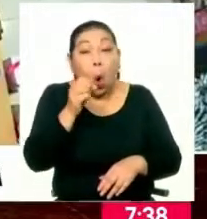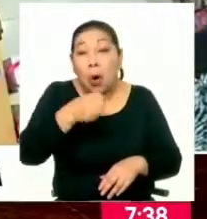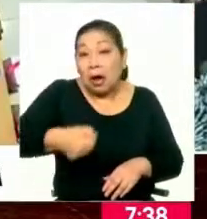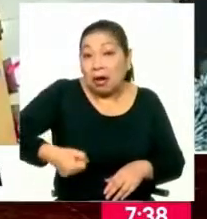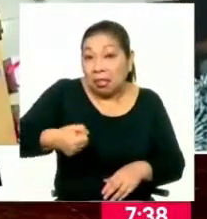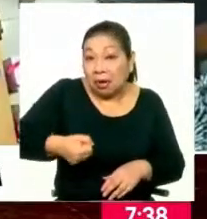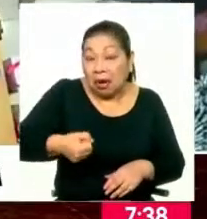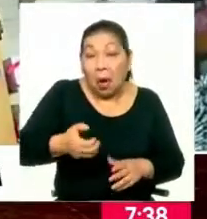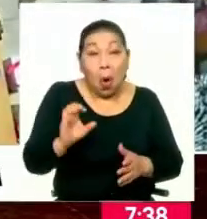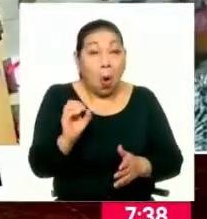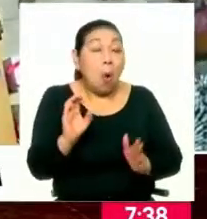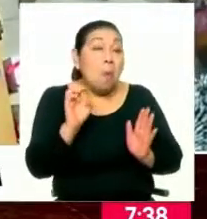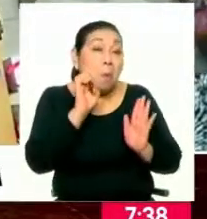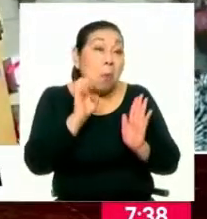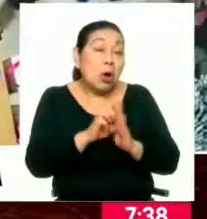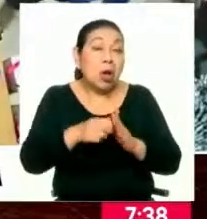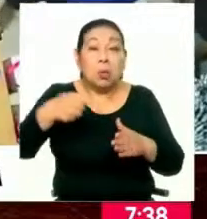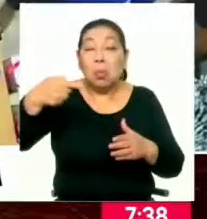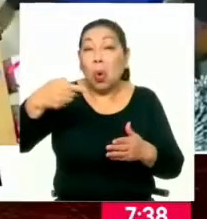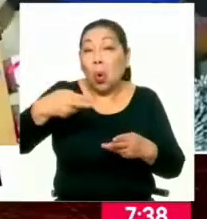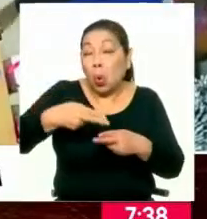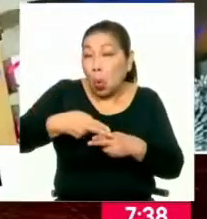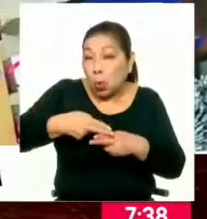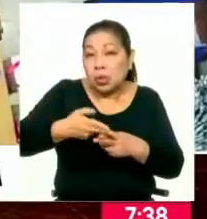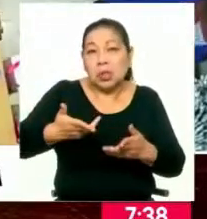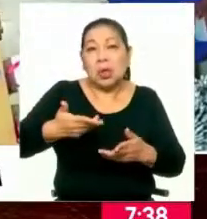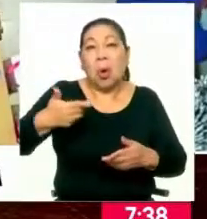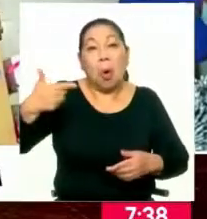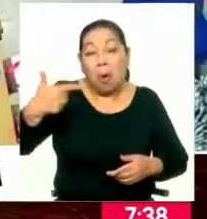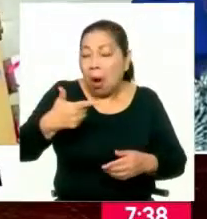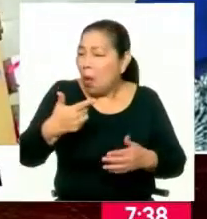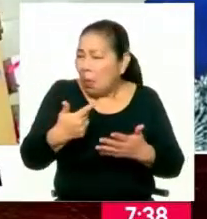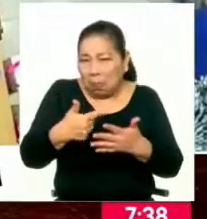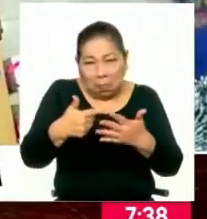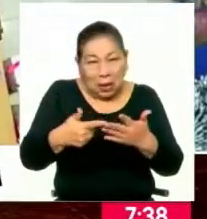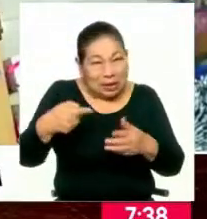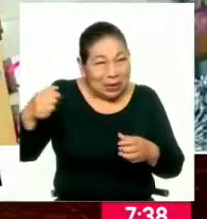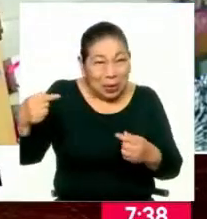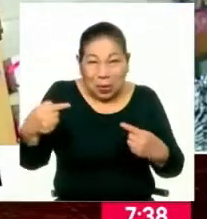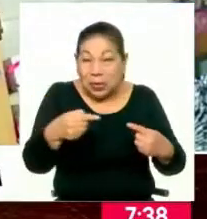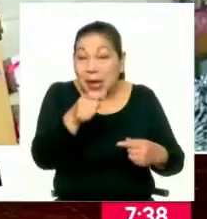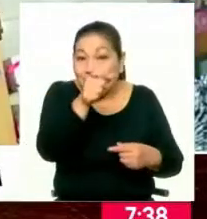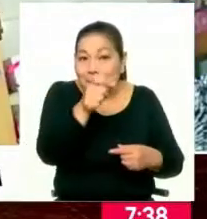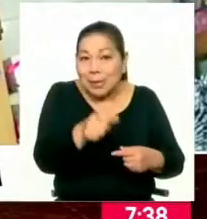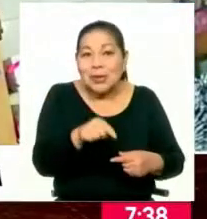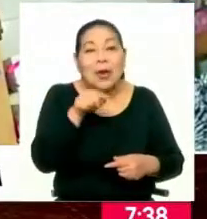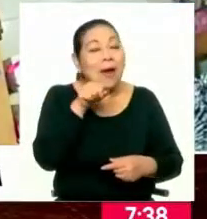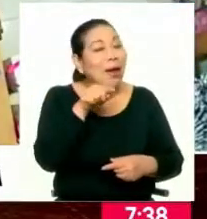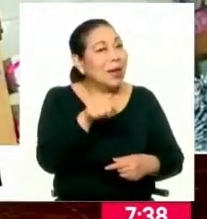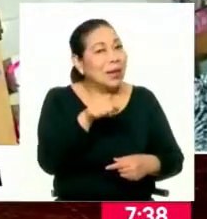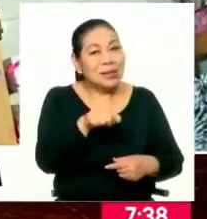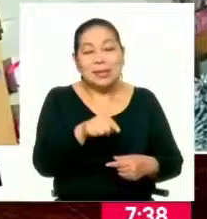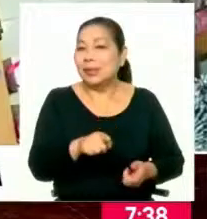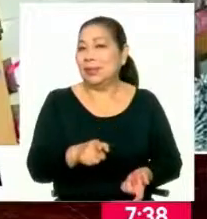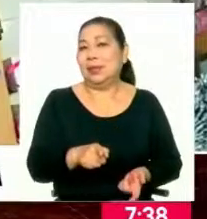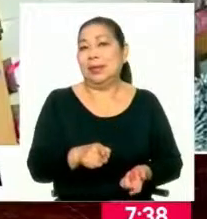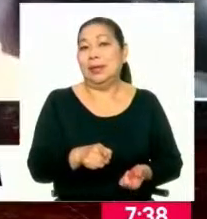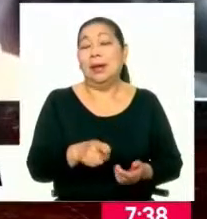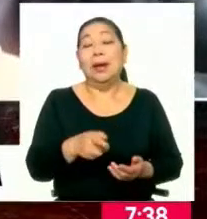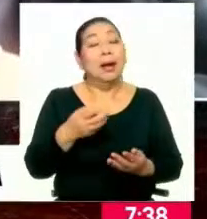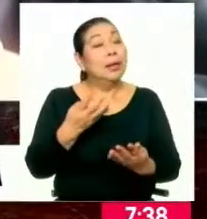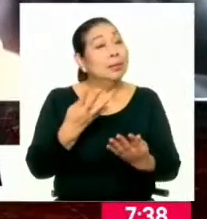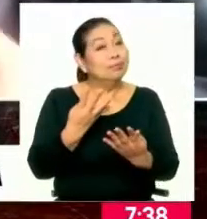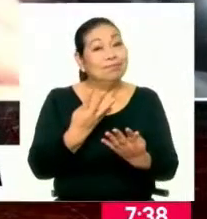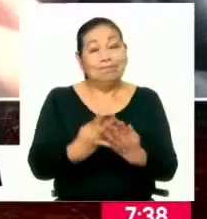cartera y se ha empleado, por ejemplo, un cuchillo, un arma de fuego, se ha empleado violencia contra la persona, créame que la pena